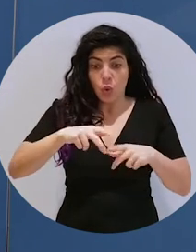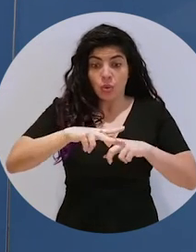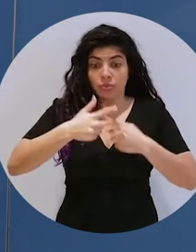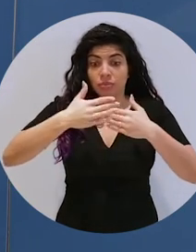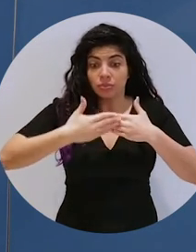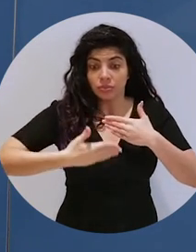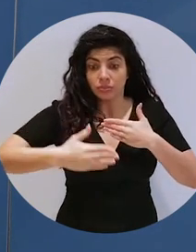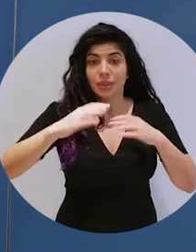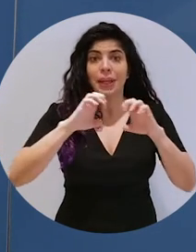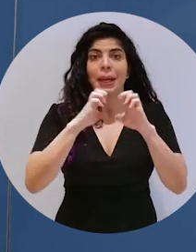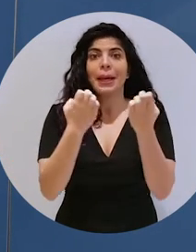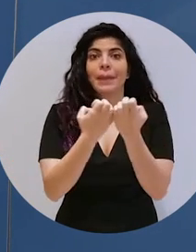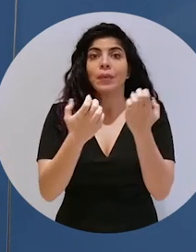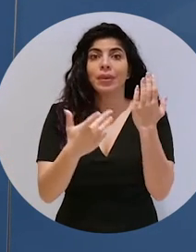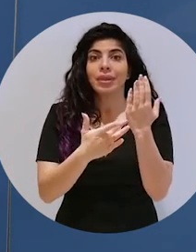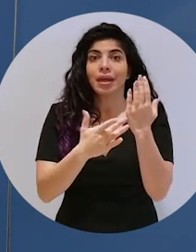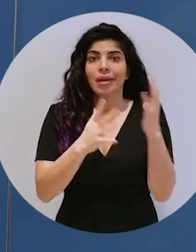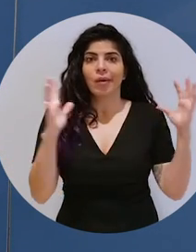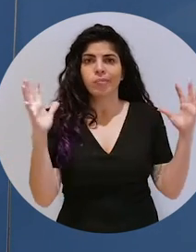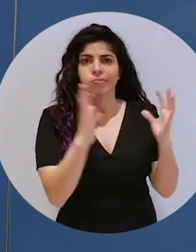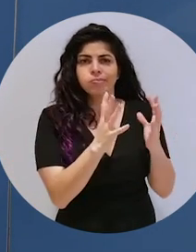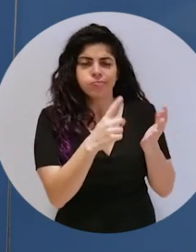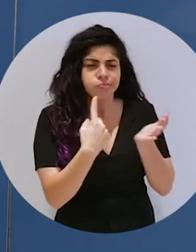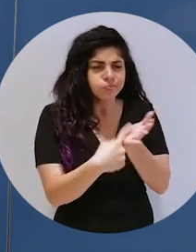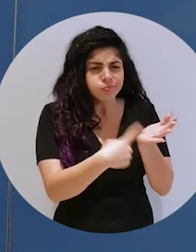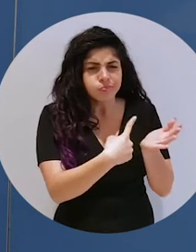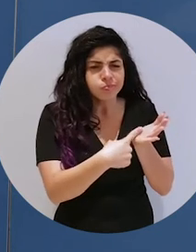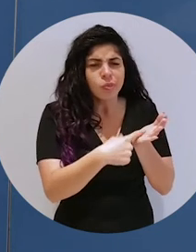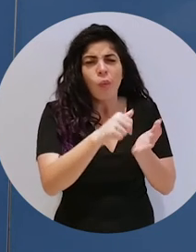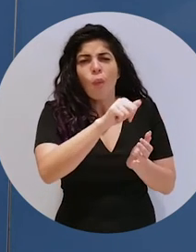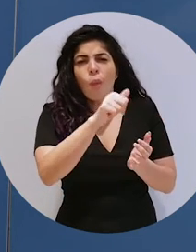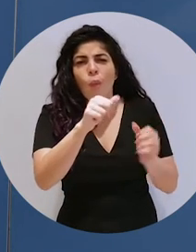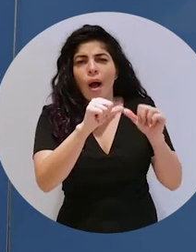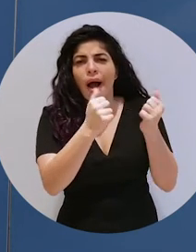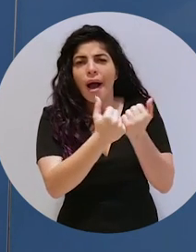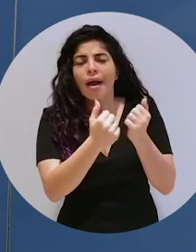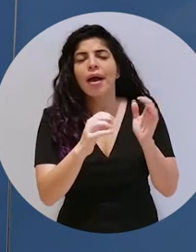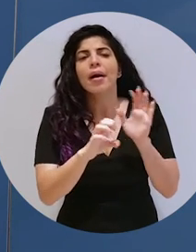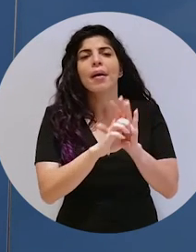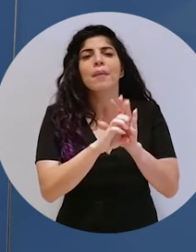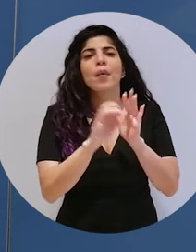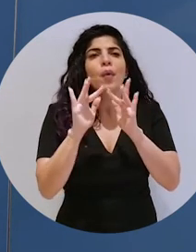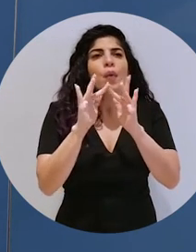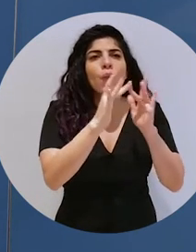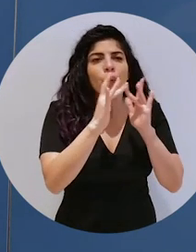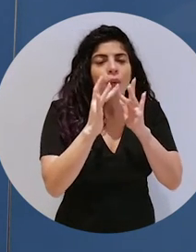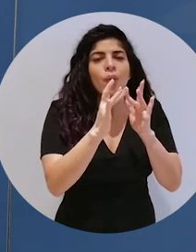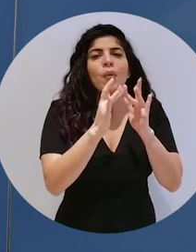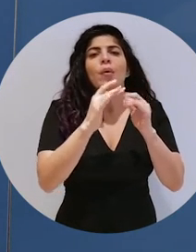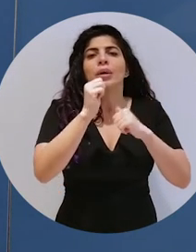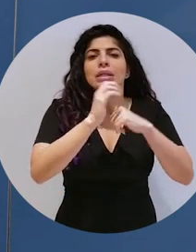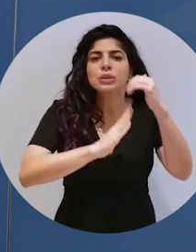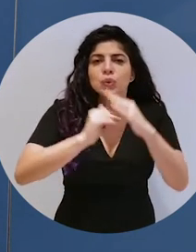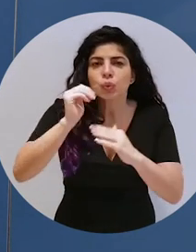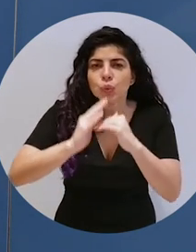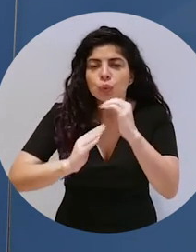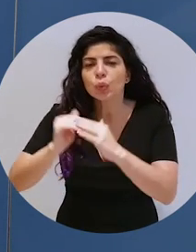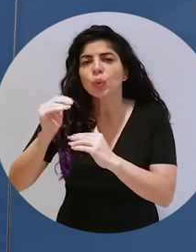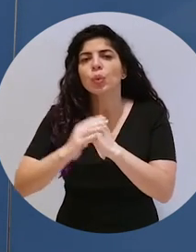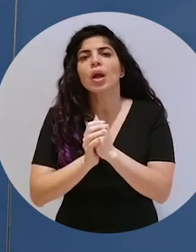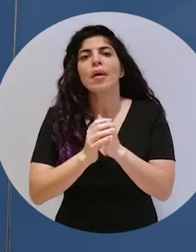hoy mismo, los equipos técnicos están discutiendo sobre otras áreas entre las que se incluye conectividad, infraestructura,